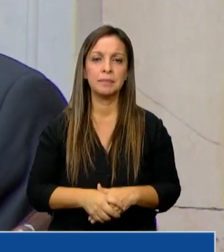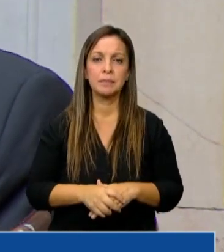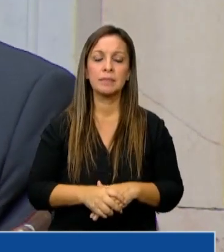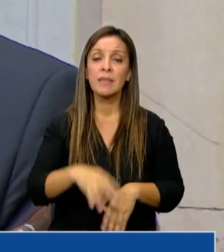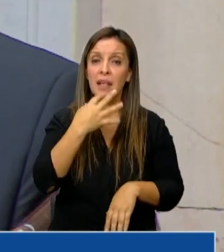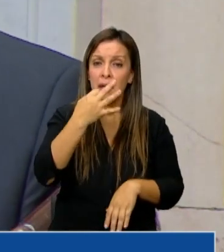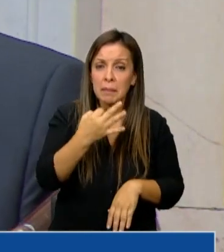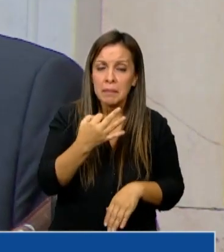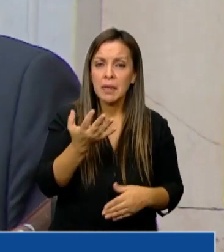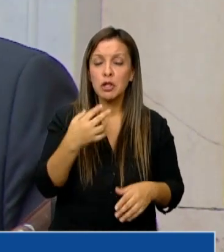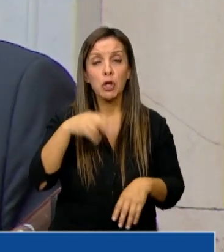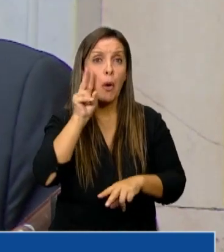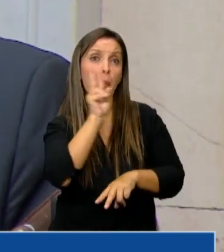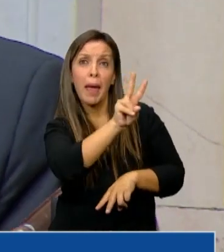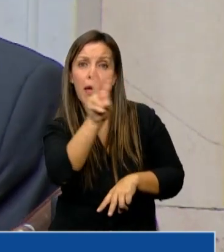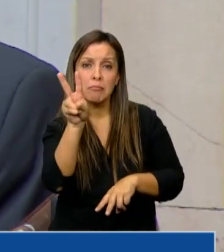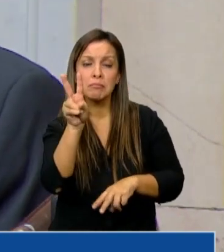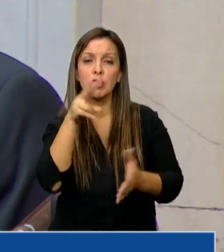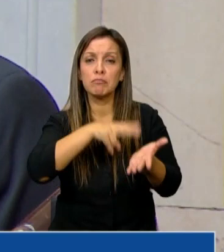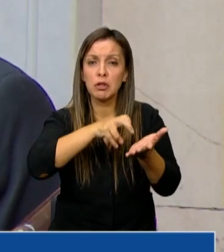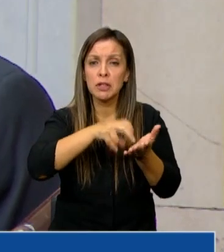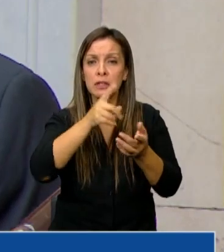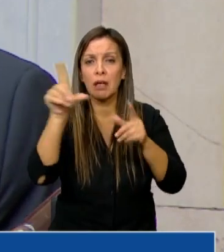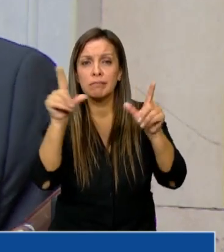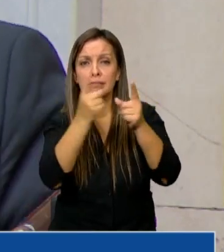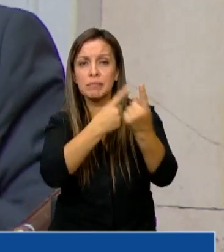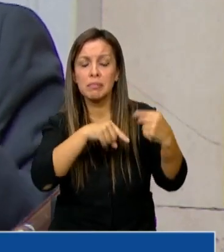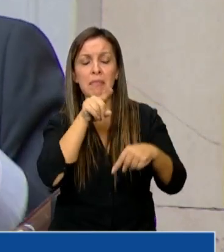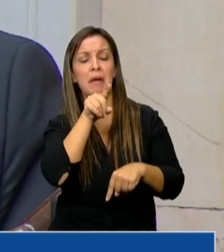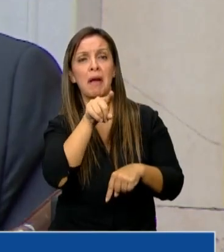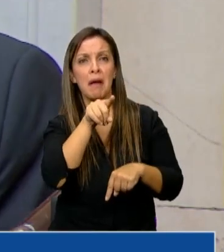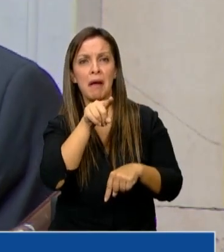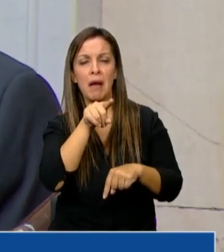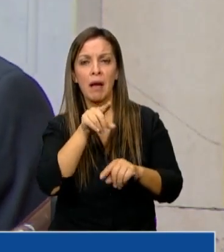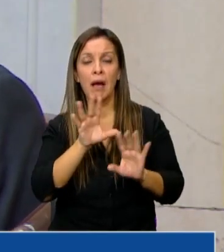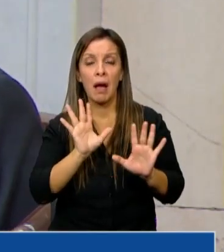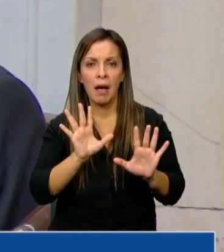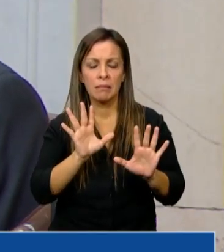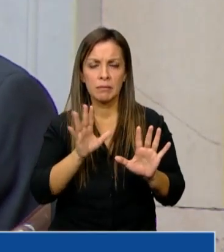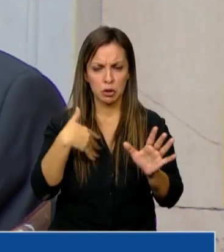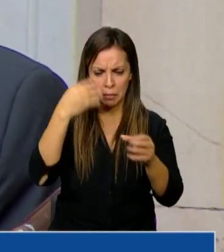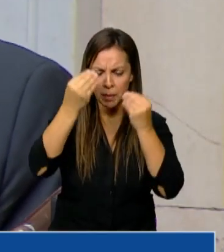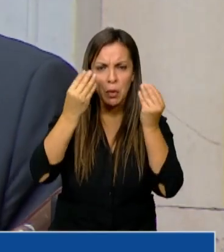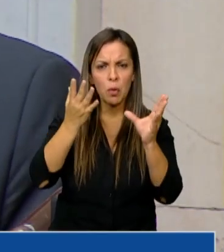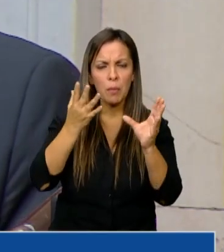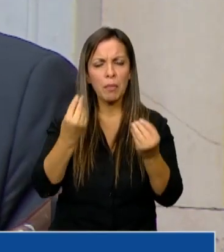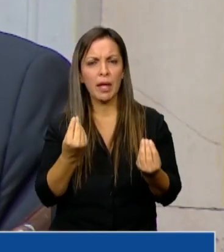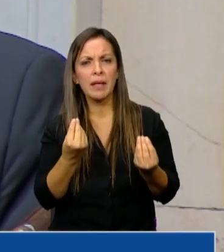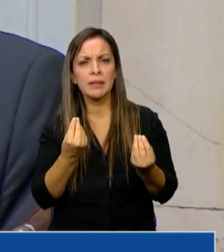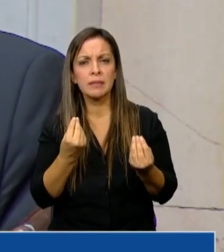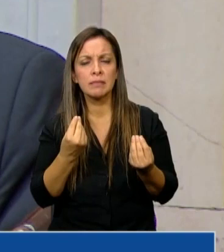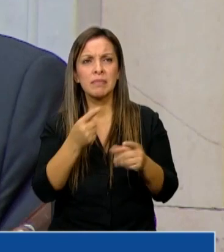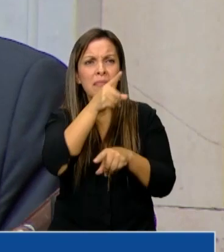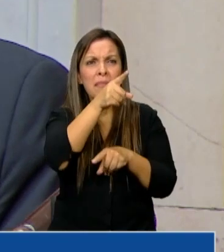Y la verdad que cuando escucho que esas son las verdaderas transacciones en el narcotráfico me preocupa porque estamos haciendo un